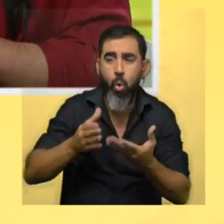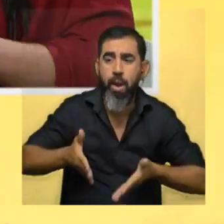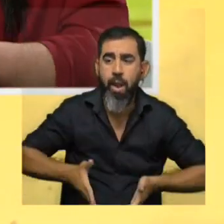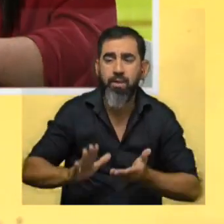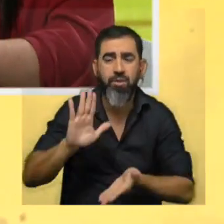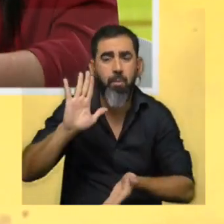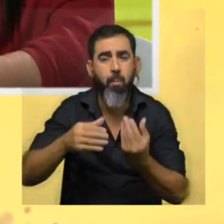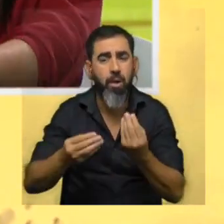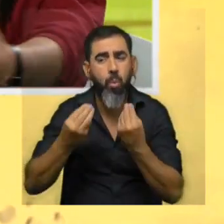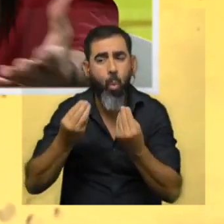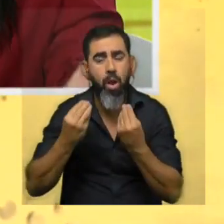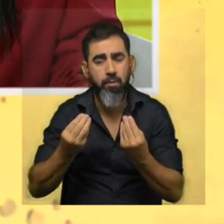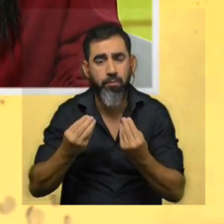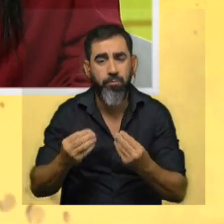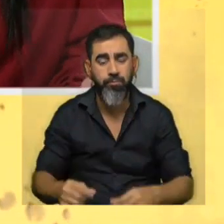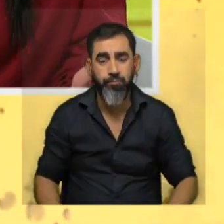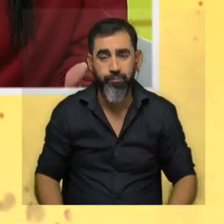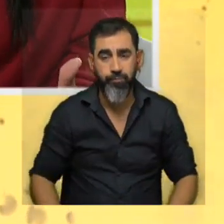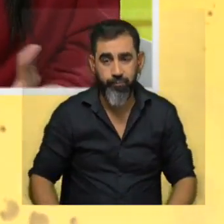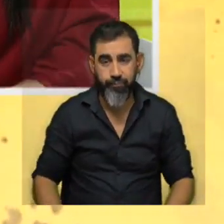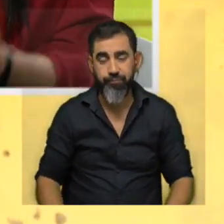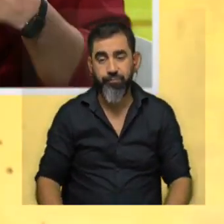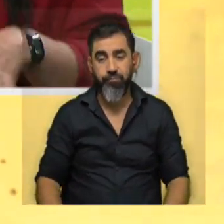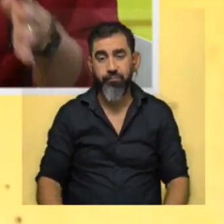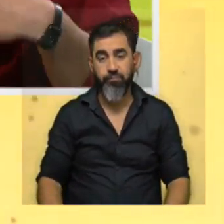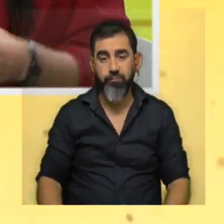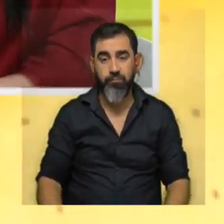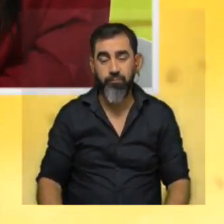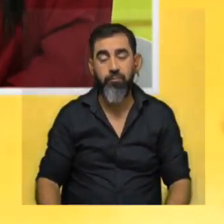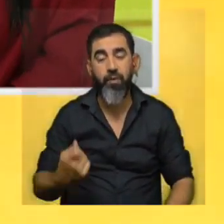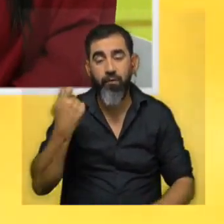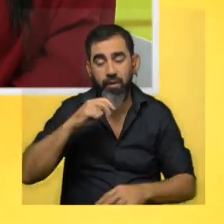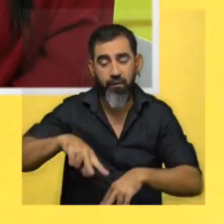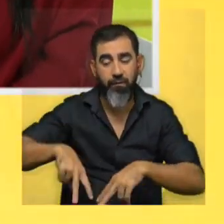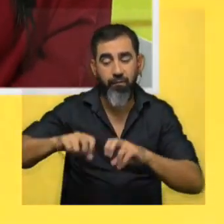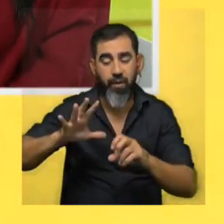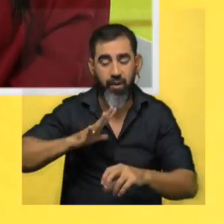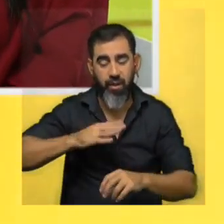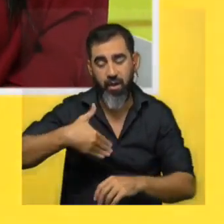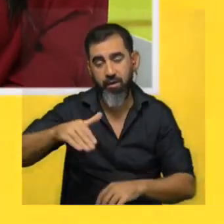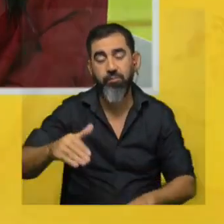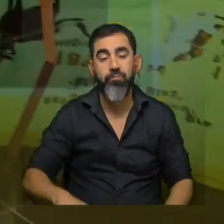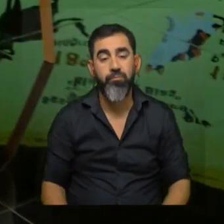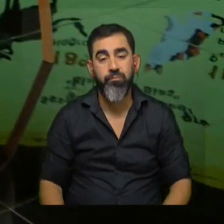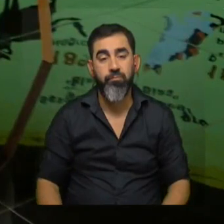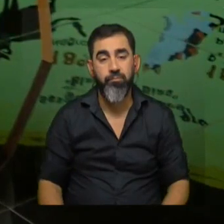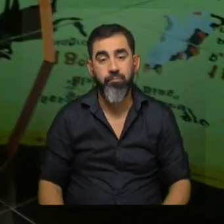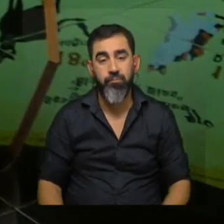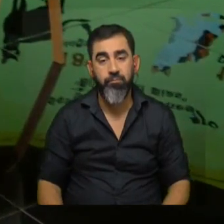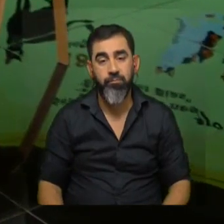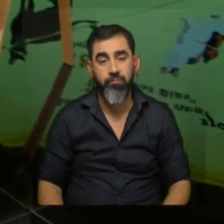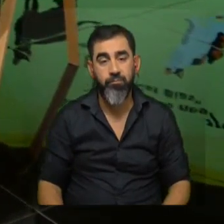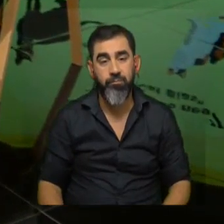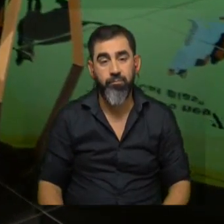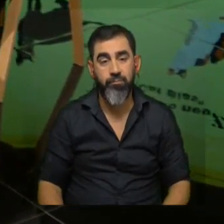más? o al momento de adoptar hay más oferta y los adoptamos más eso es algo que bueno que tenemos muchas ganas de conocer o sea que dentro